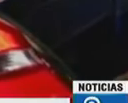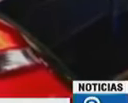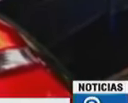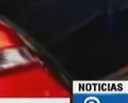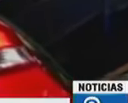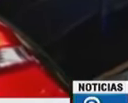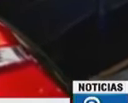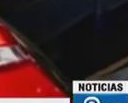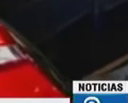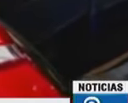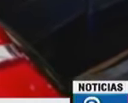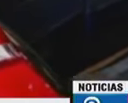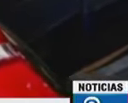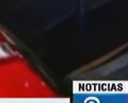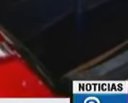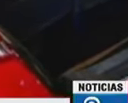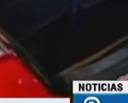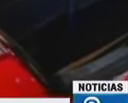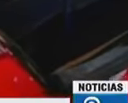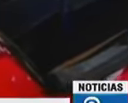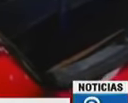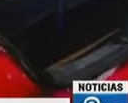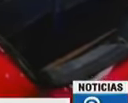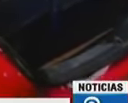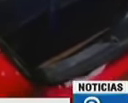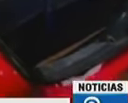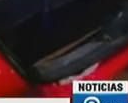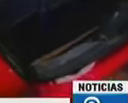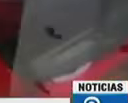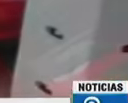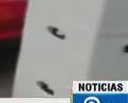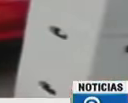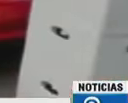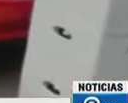sorprendidas dos personas con una gran cantidad en este caso de realizan tránsito